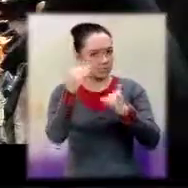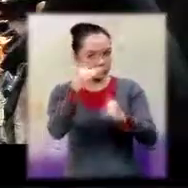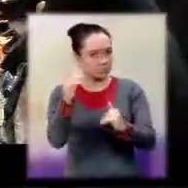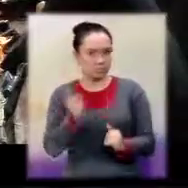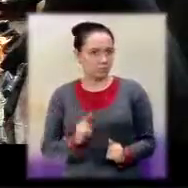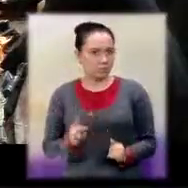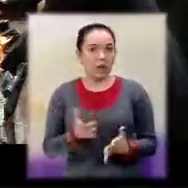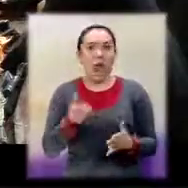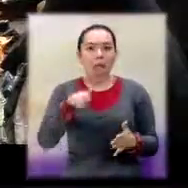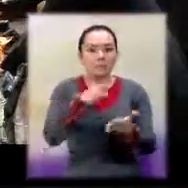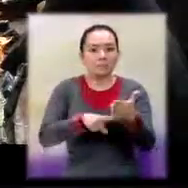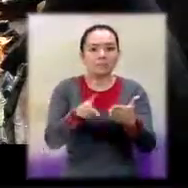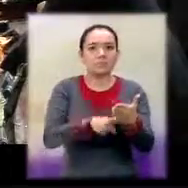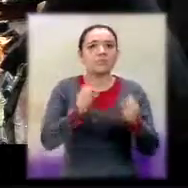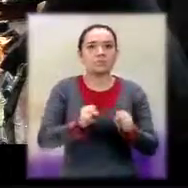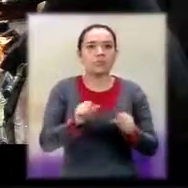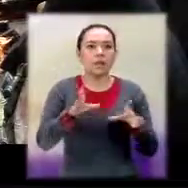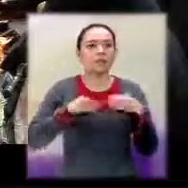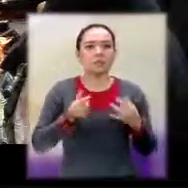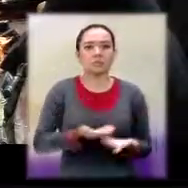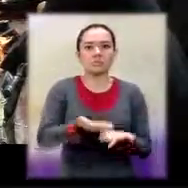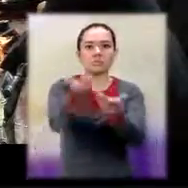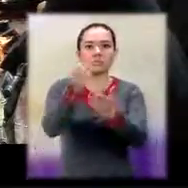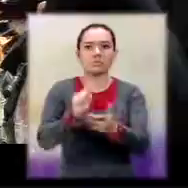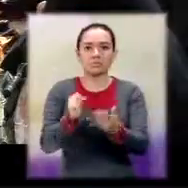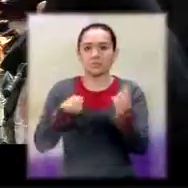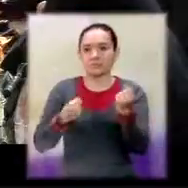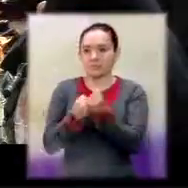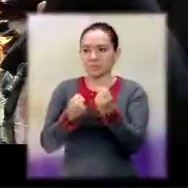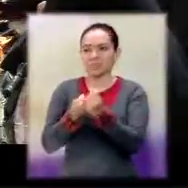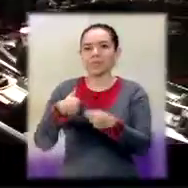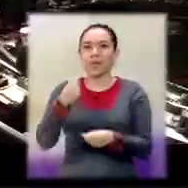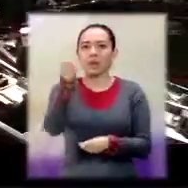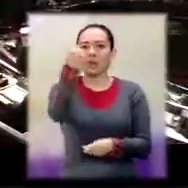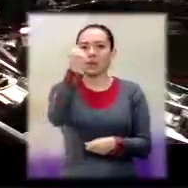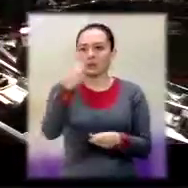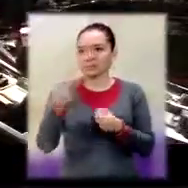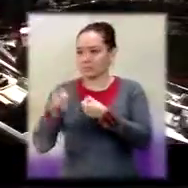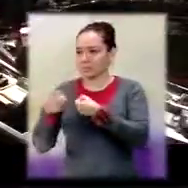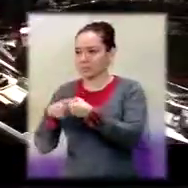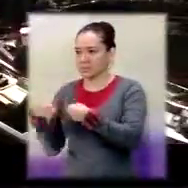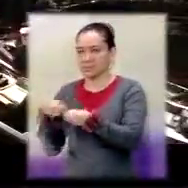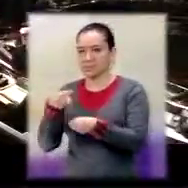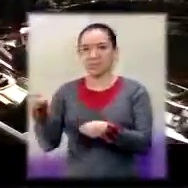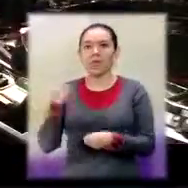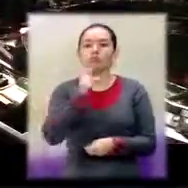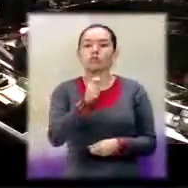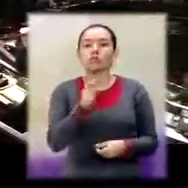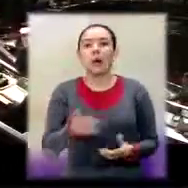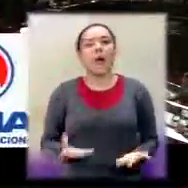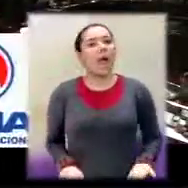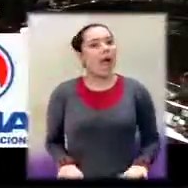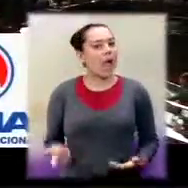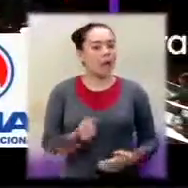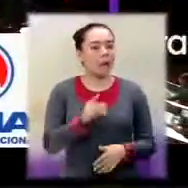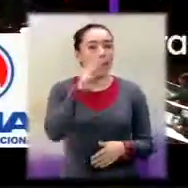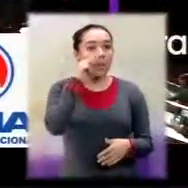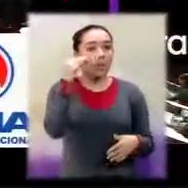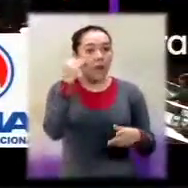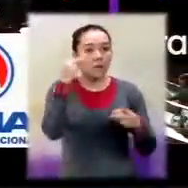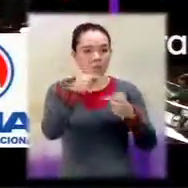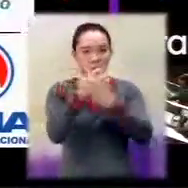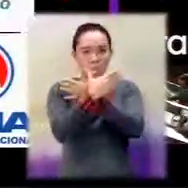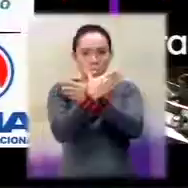Pero el Partido Patriota no aprobó la deuda solito. ¿Quiénes le ayudaron? La bancada de los morados. Todos. Gana.